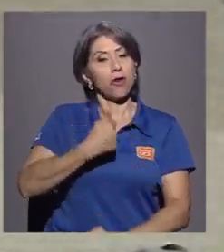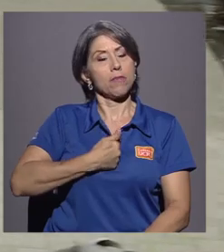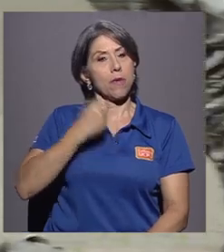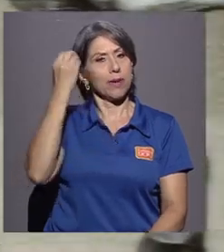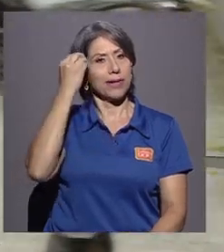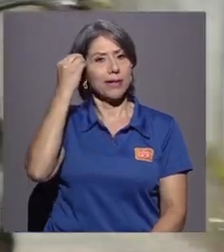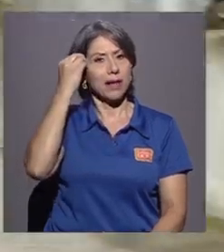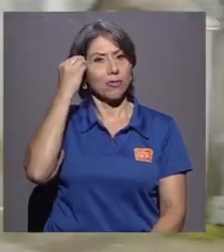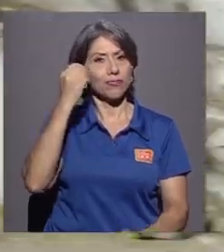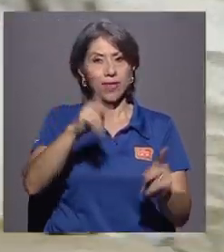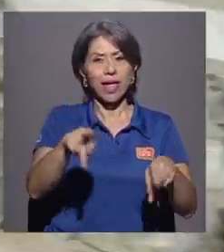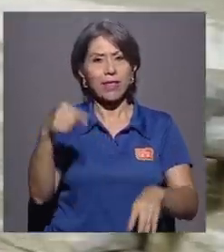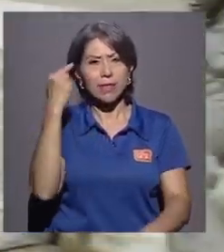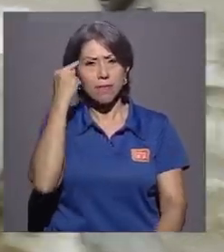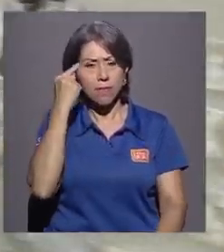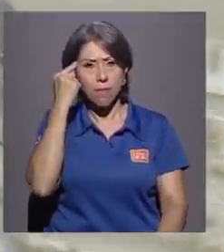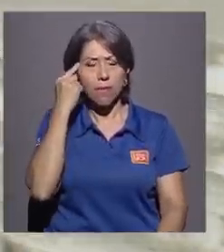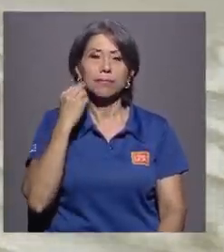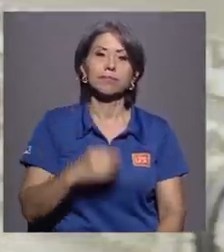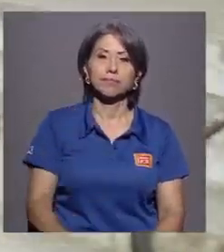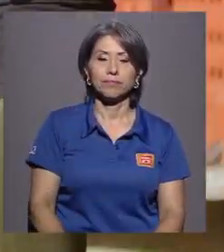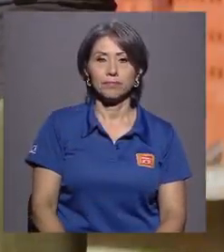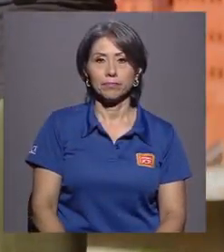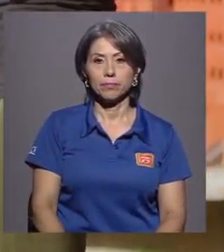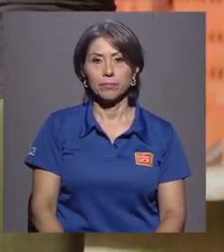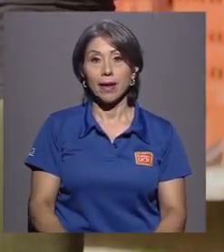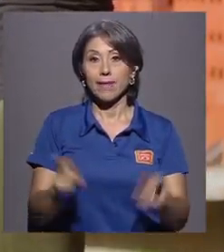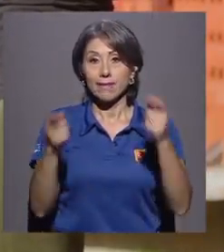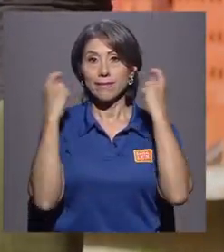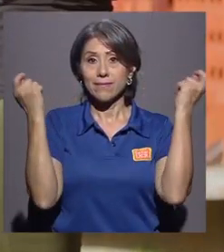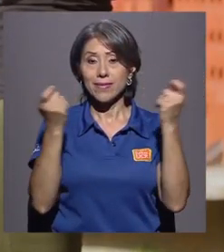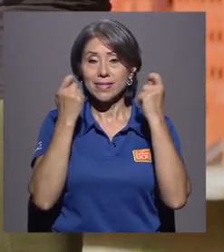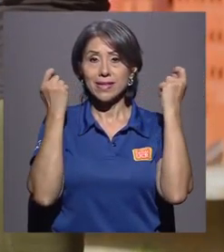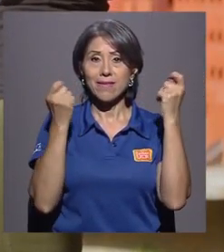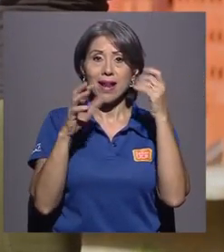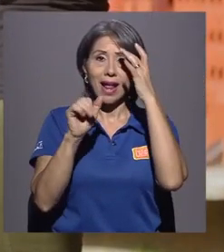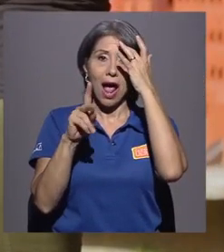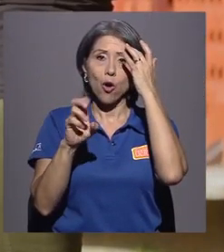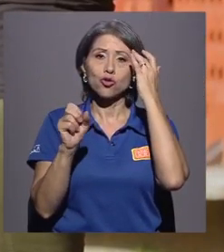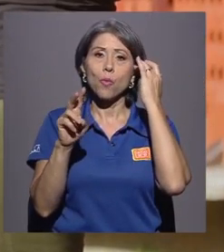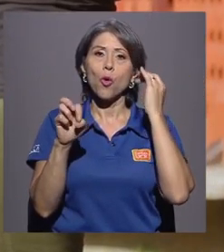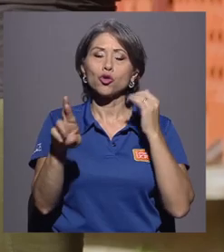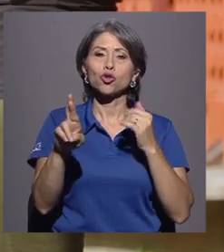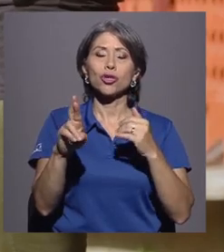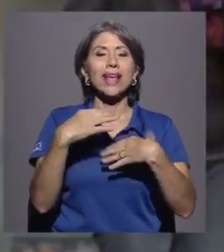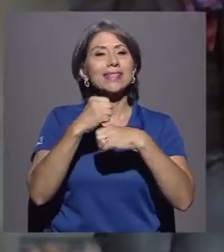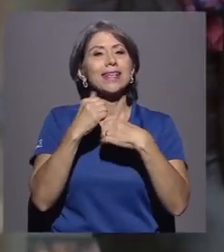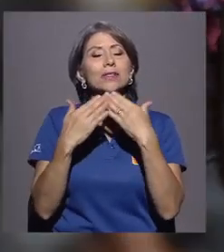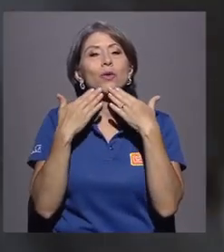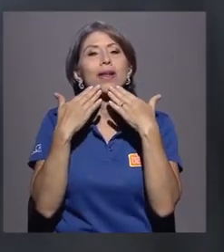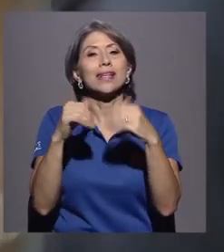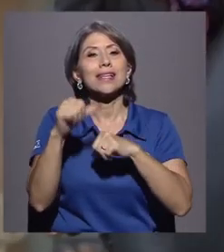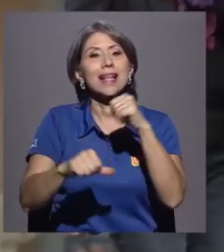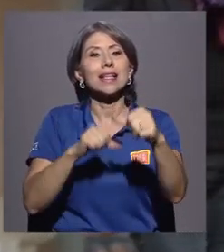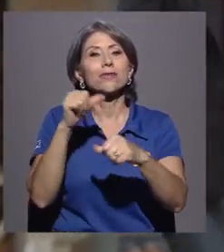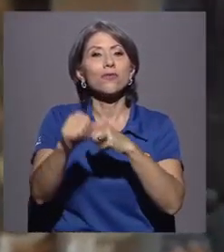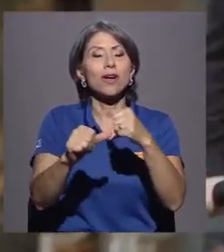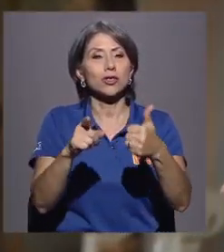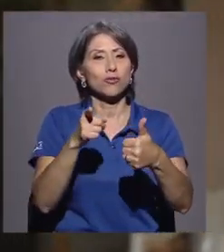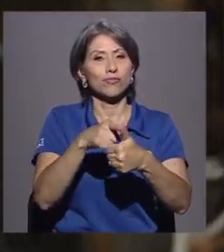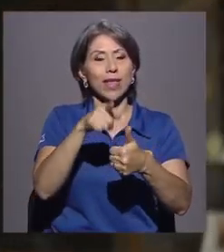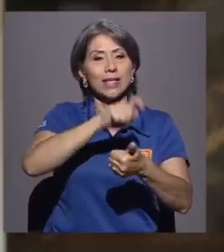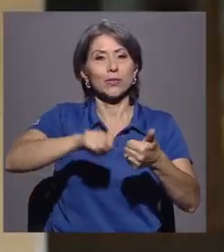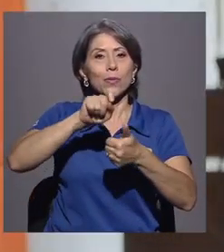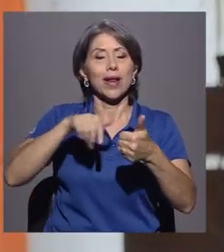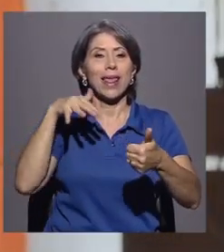a poner a la gente a pensar un poco. El festival Caosmos se dio gracias al esfuerzo conjunto entre la